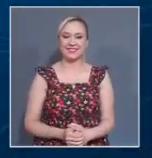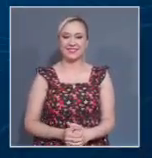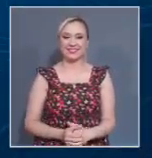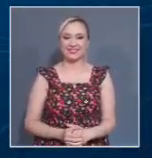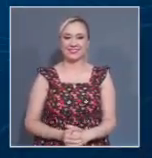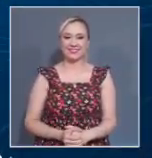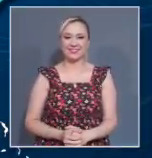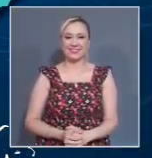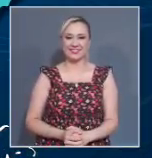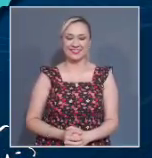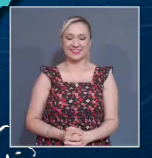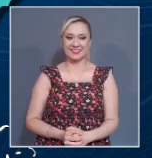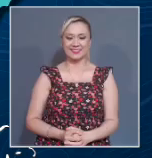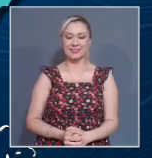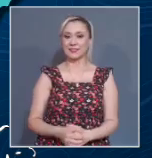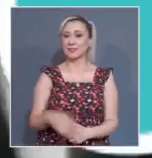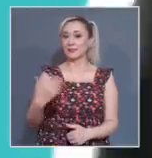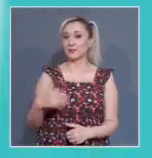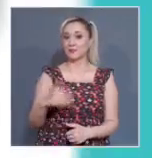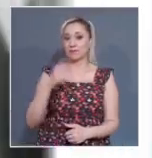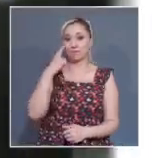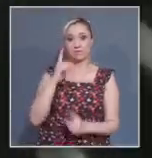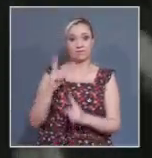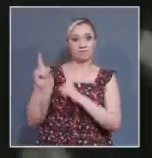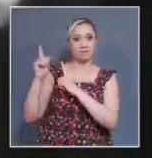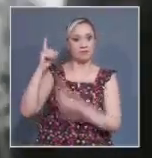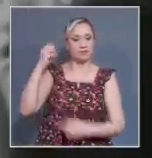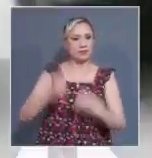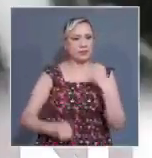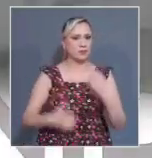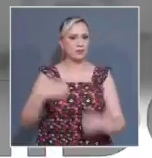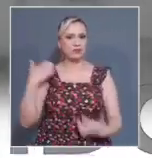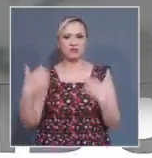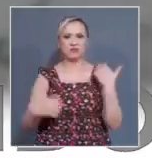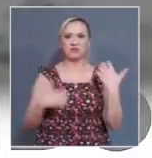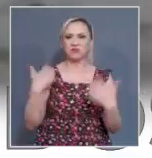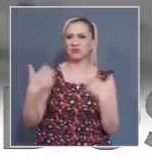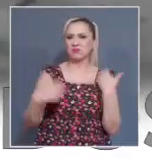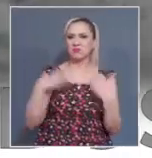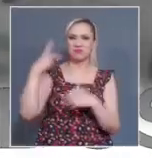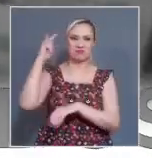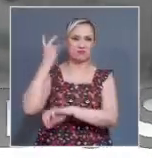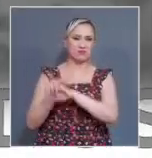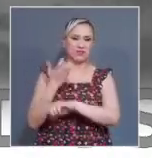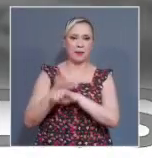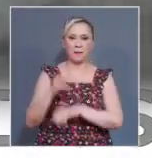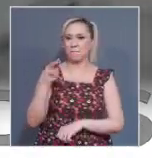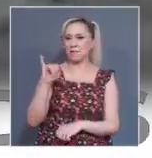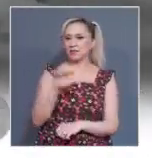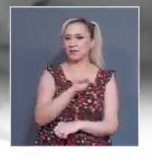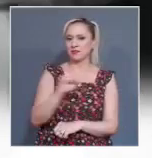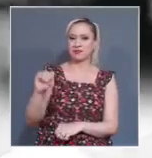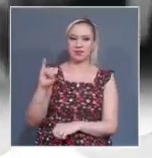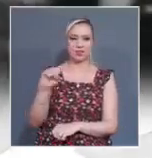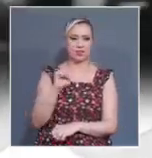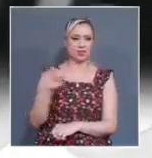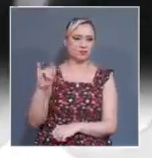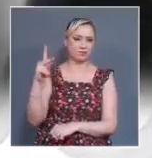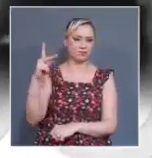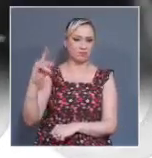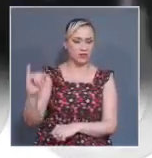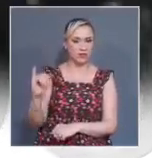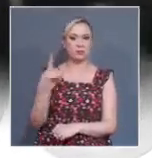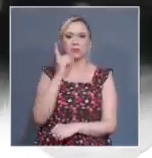No podemos ser satisfeitos mientras que un negro en Mississipi no pueda votar. Y un negro en Nueva York cree que